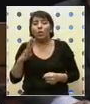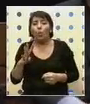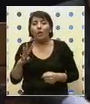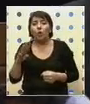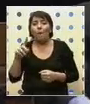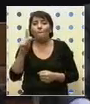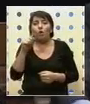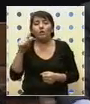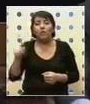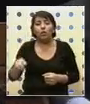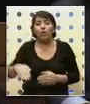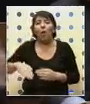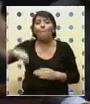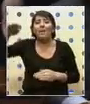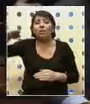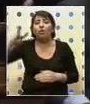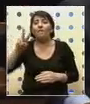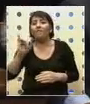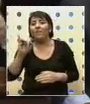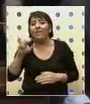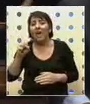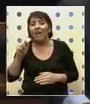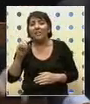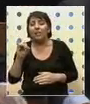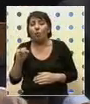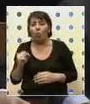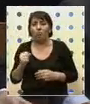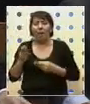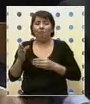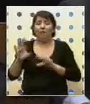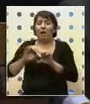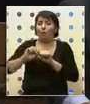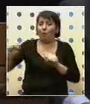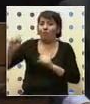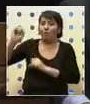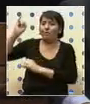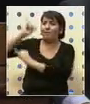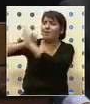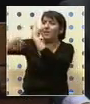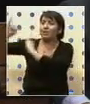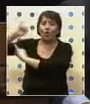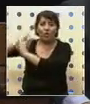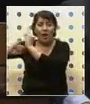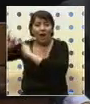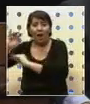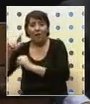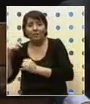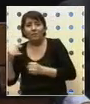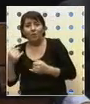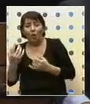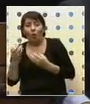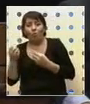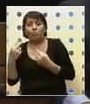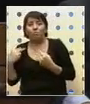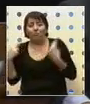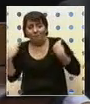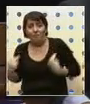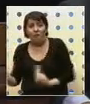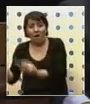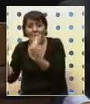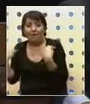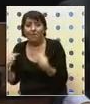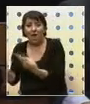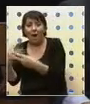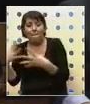presupuesto. Yo no sé si hay algún convenio internacional o está de moda las giras, pero ¿a qué se debe? Mientras,